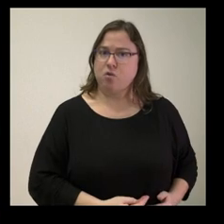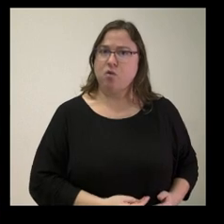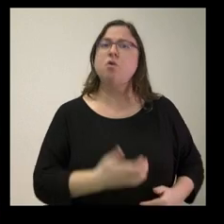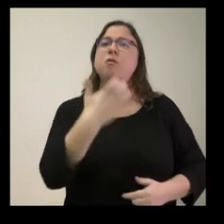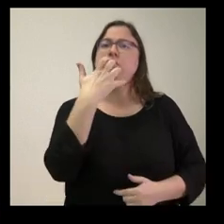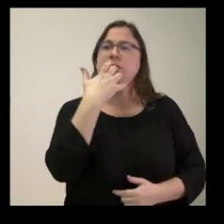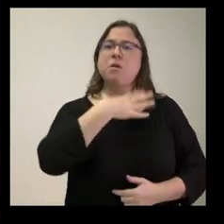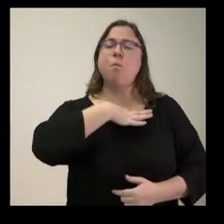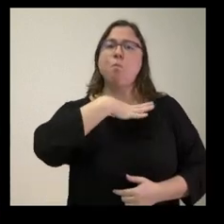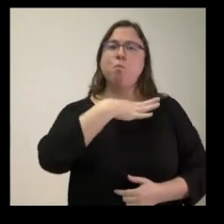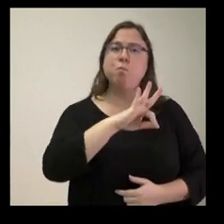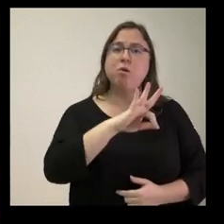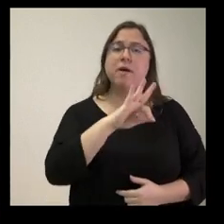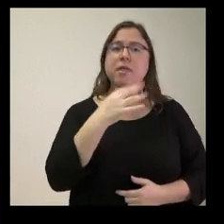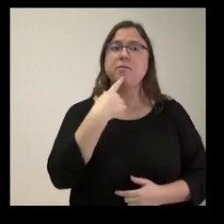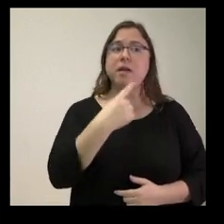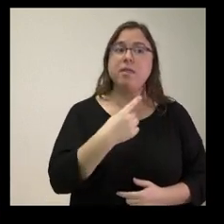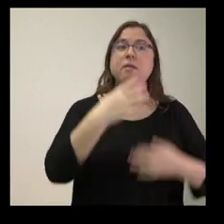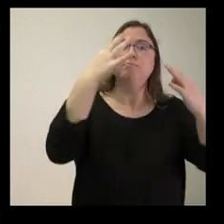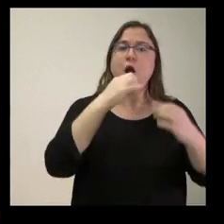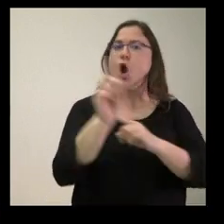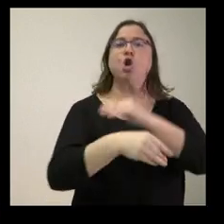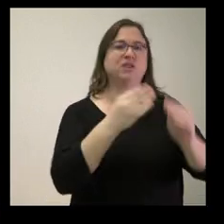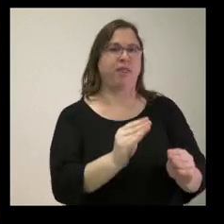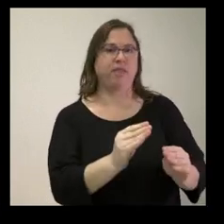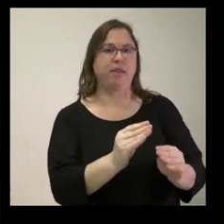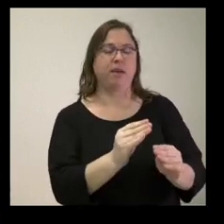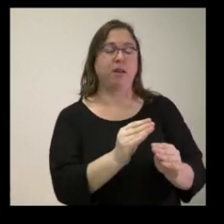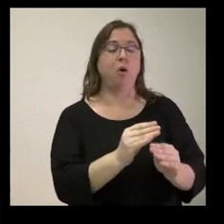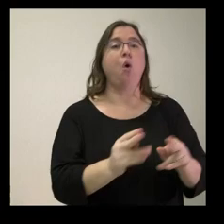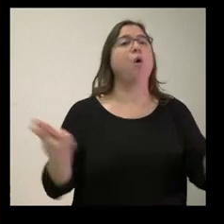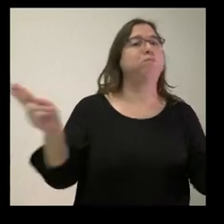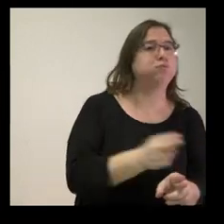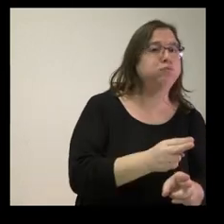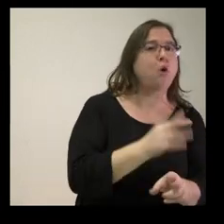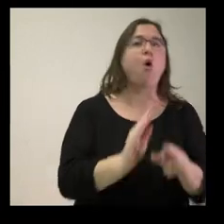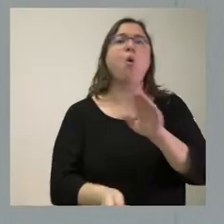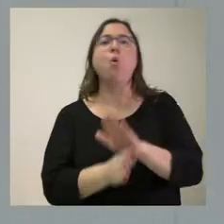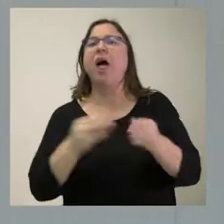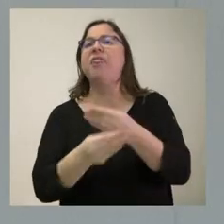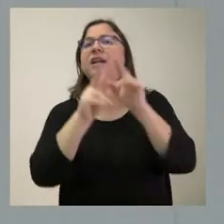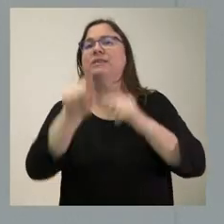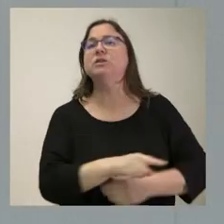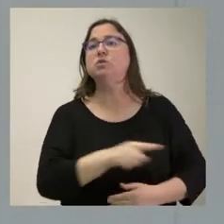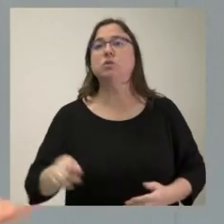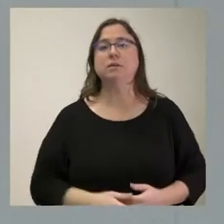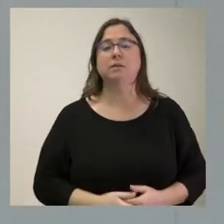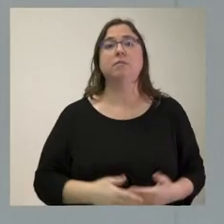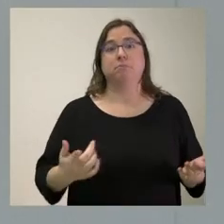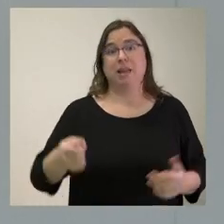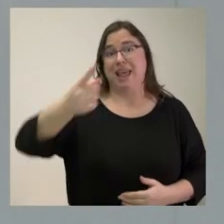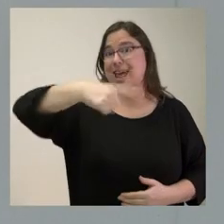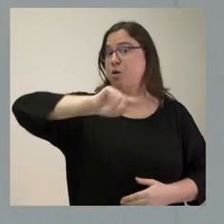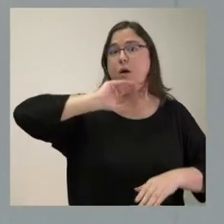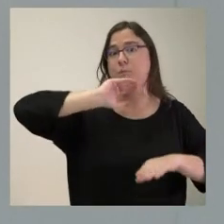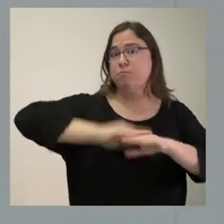comunicar que de facto no se va a aplicar o si descartan llevarla a cabo? Bueno, es que quien tiene que aplicarla en el